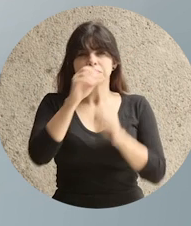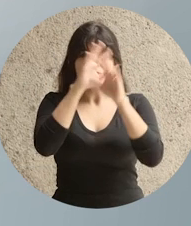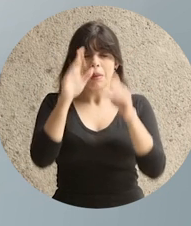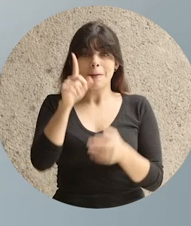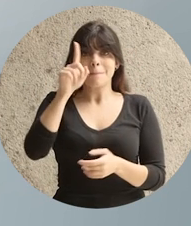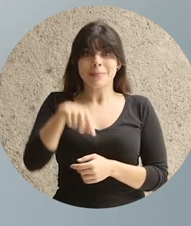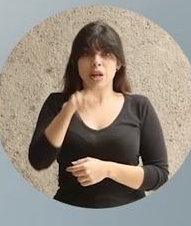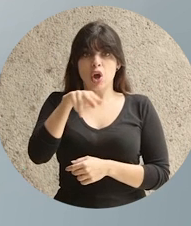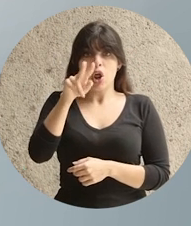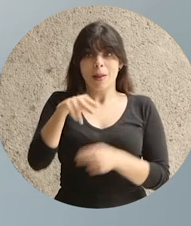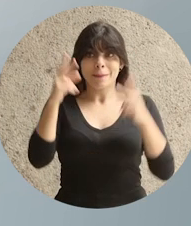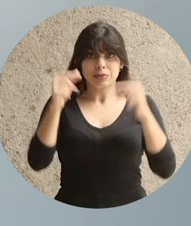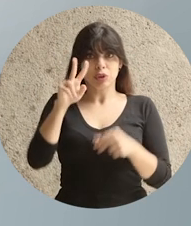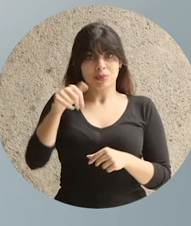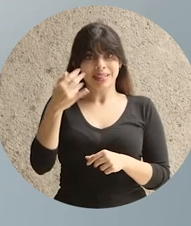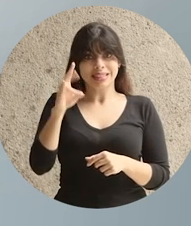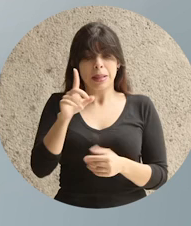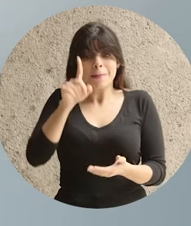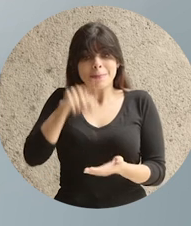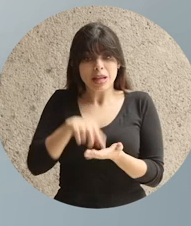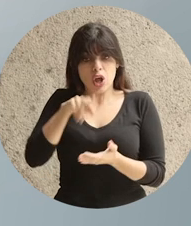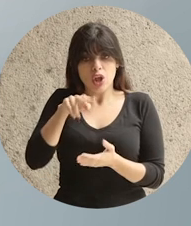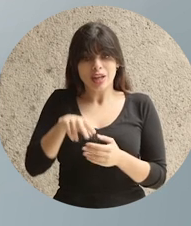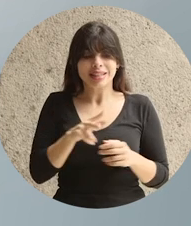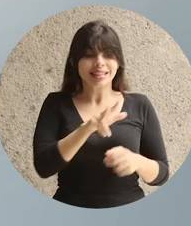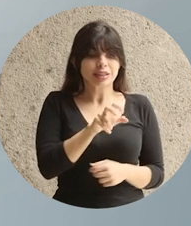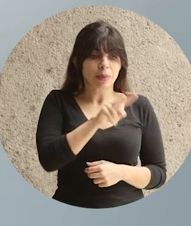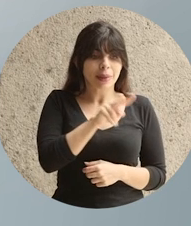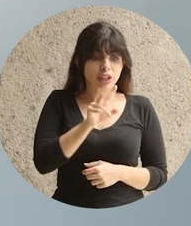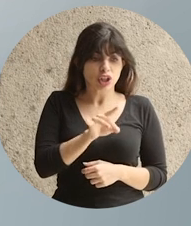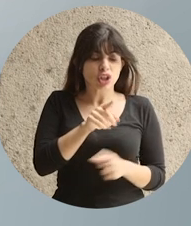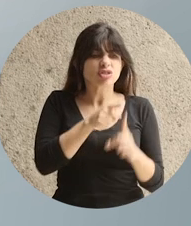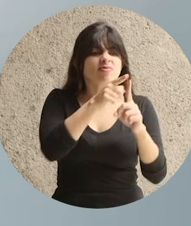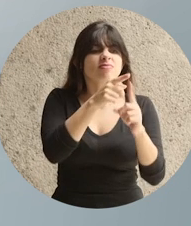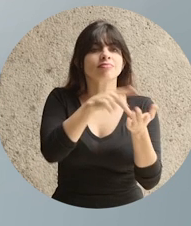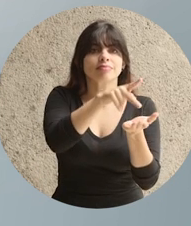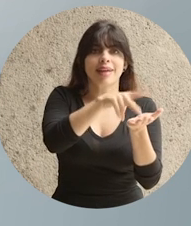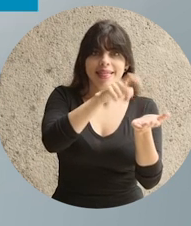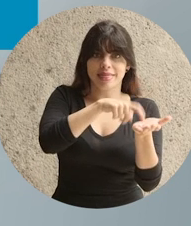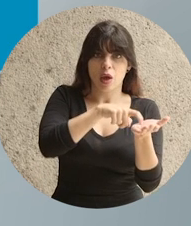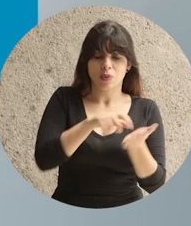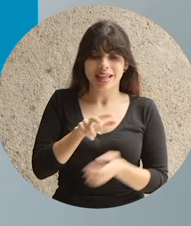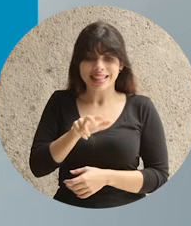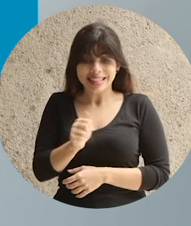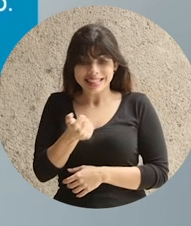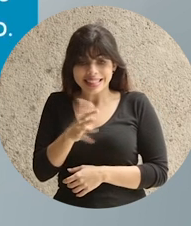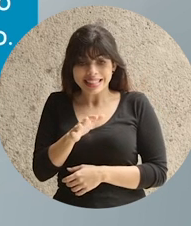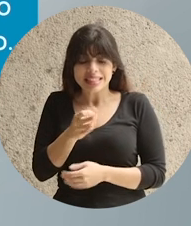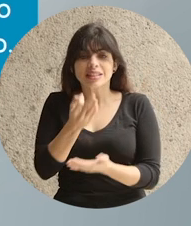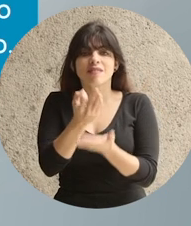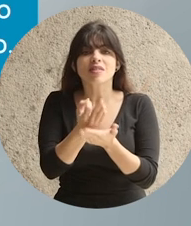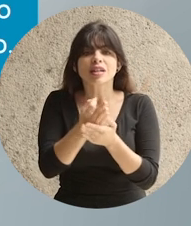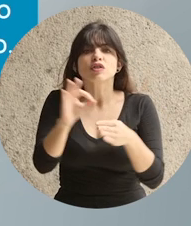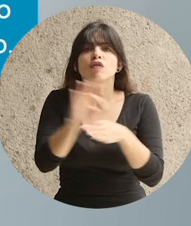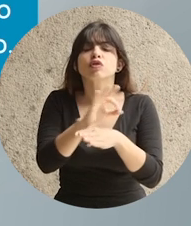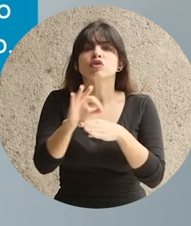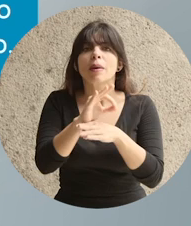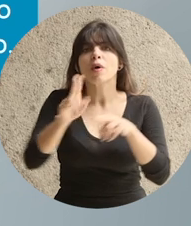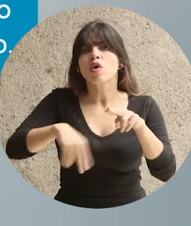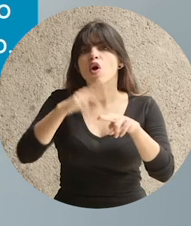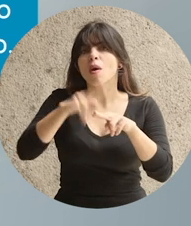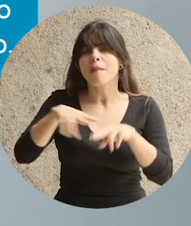De cada mil colones del presupuesto del 2017, 328 se dedican a atender las deudas y 315 financian el